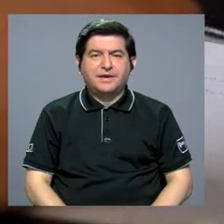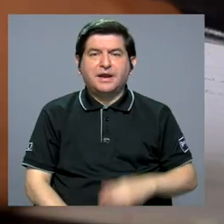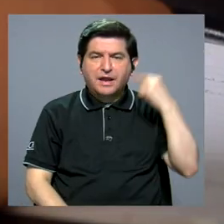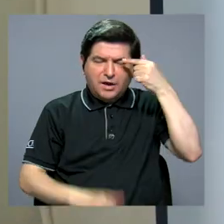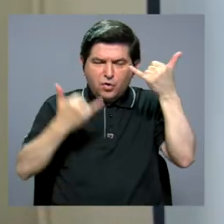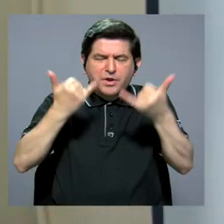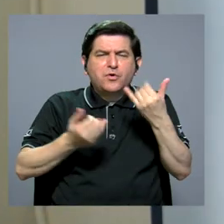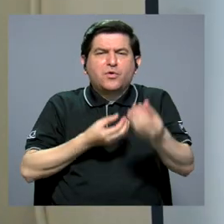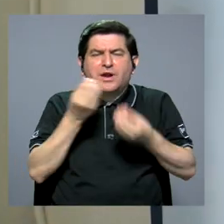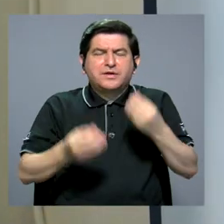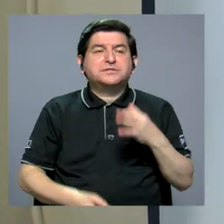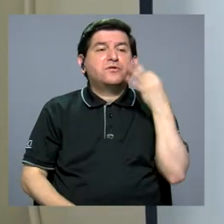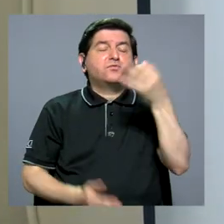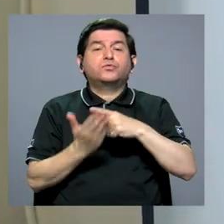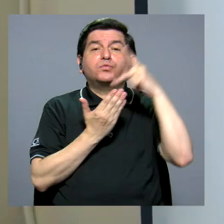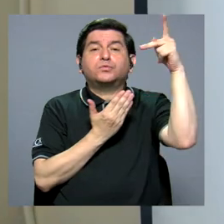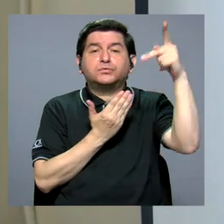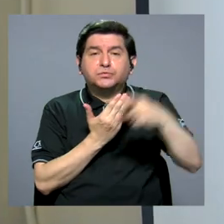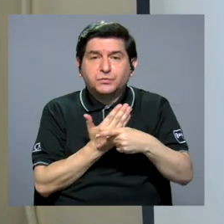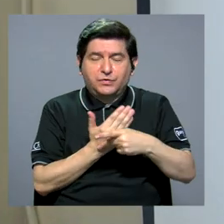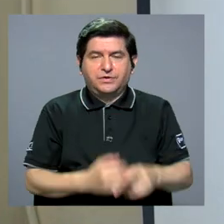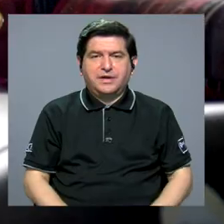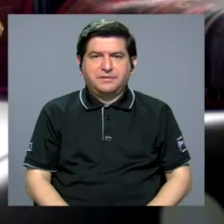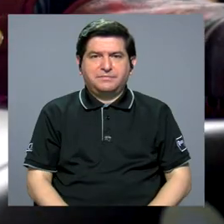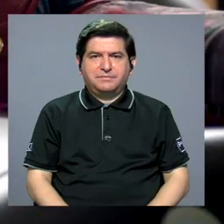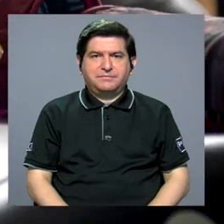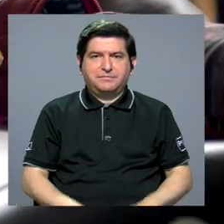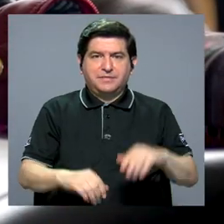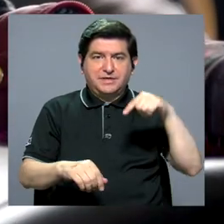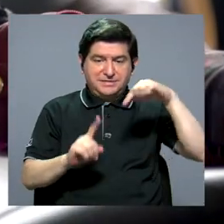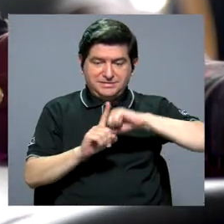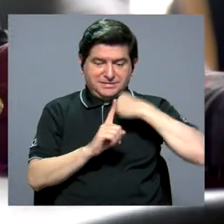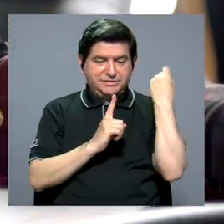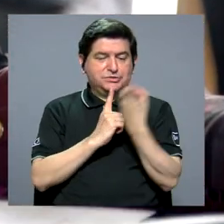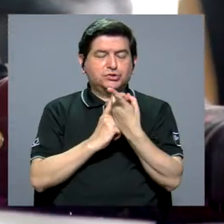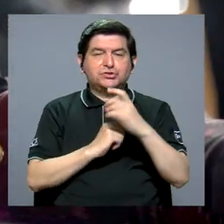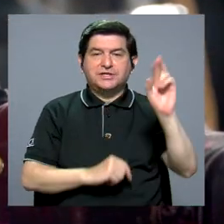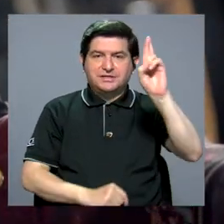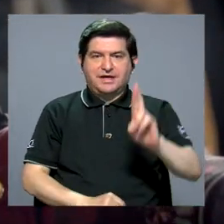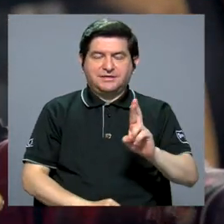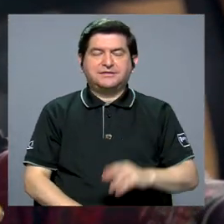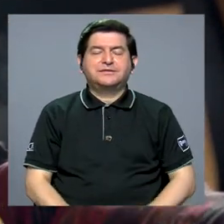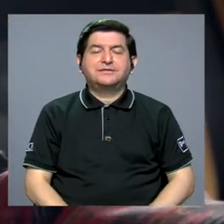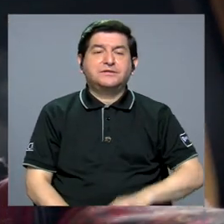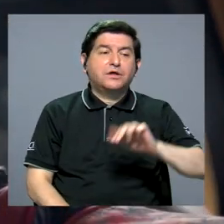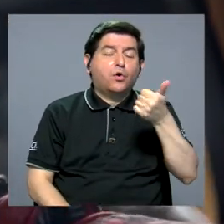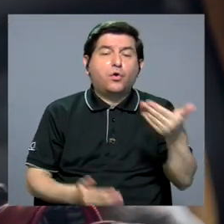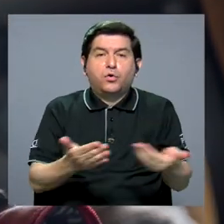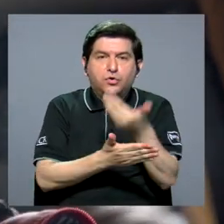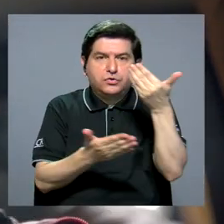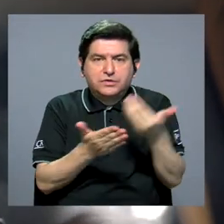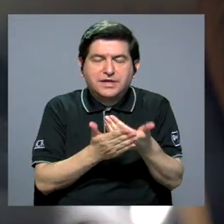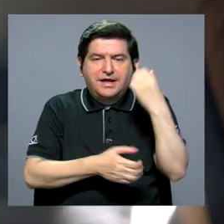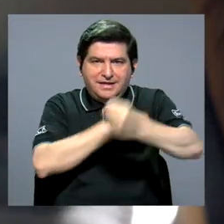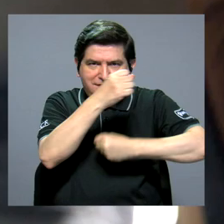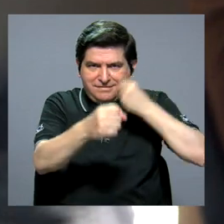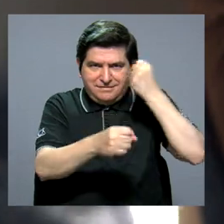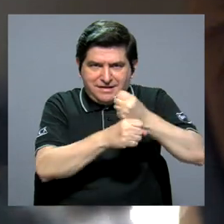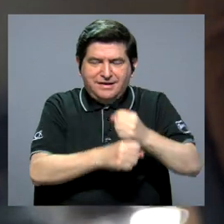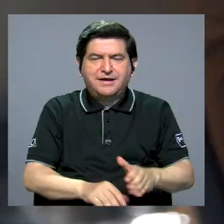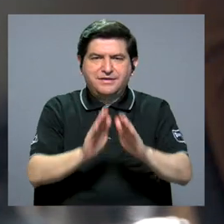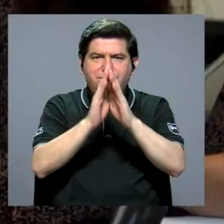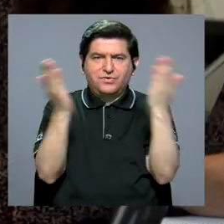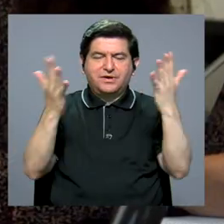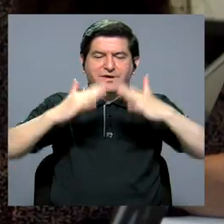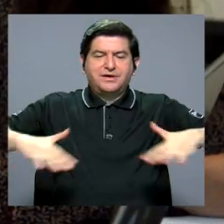la Administración actual con los futuros programas para la sociedad costarricense. Otra de las novedades de este año